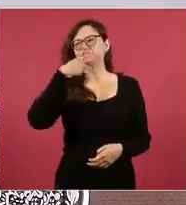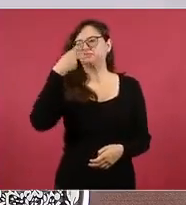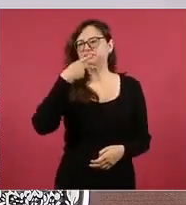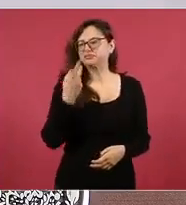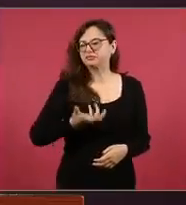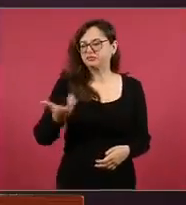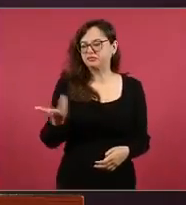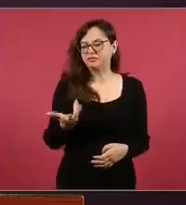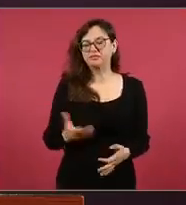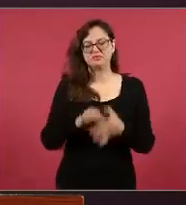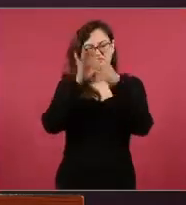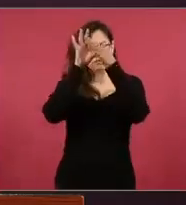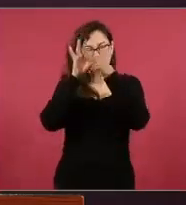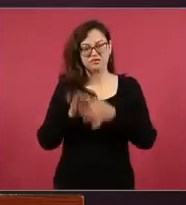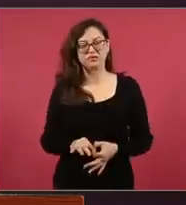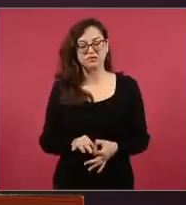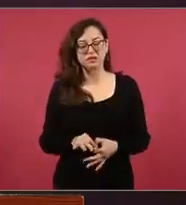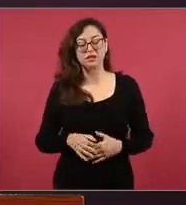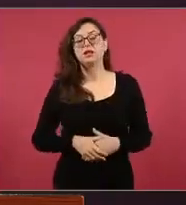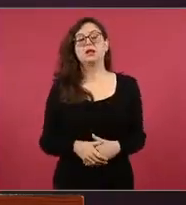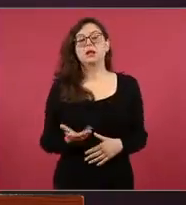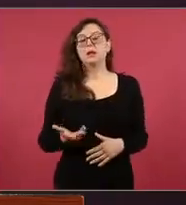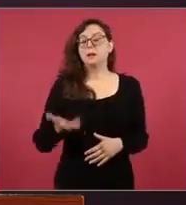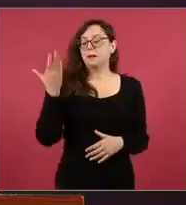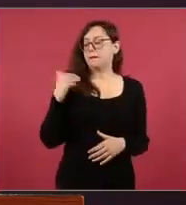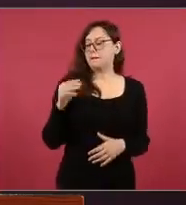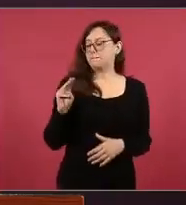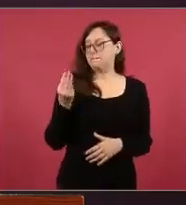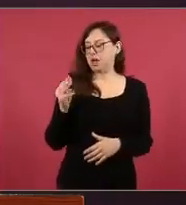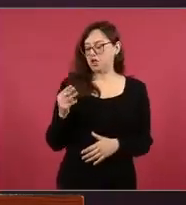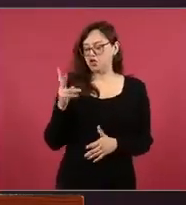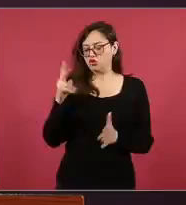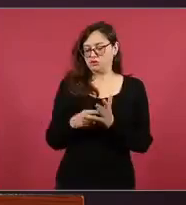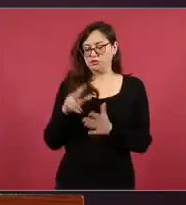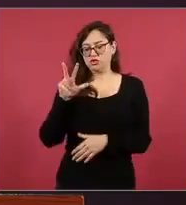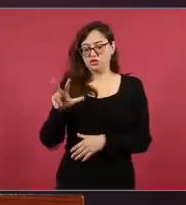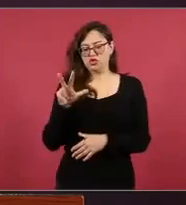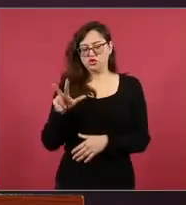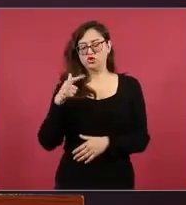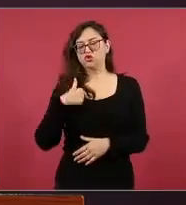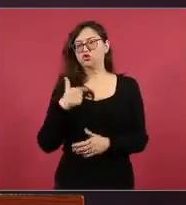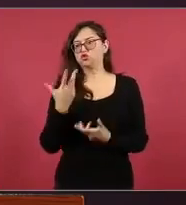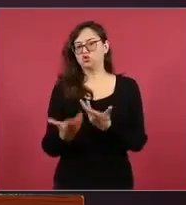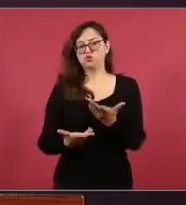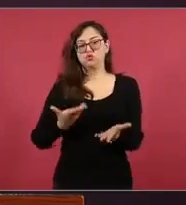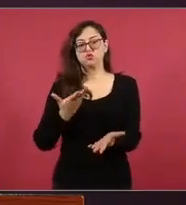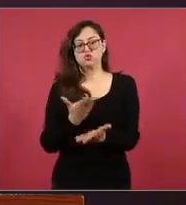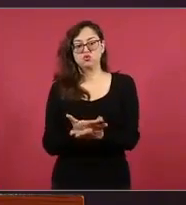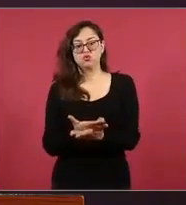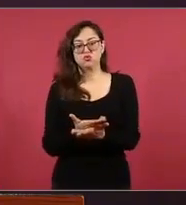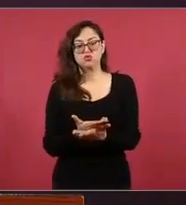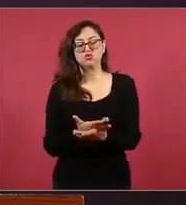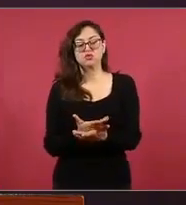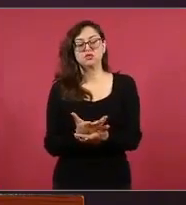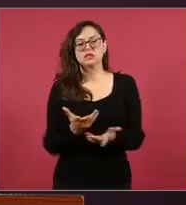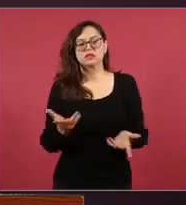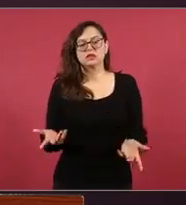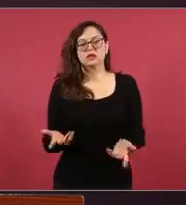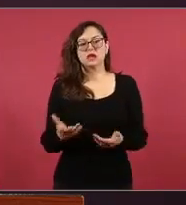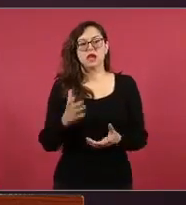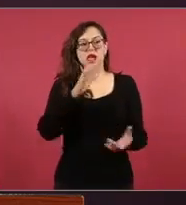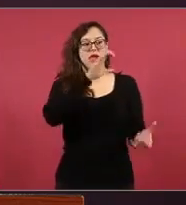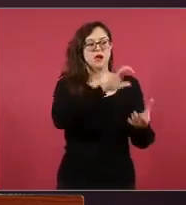del 2018, cuando propuse desterrar la idea de la primera dama, también dije